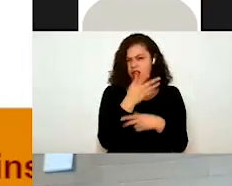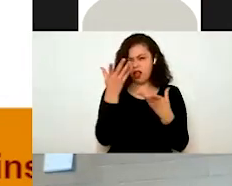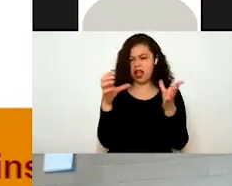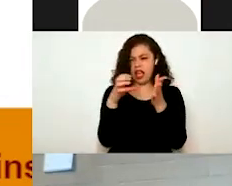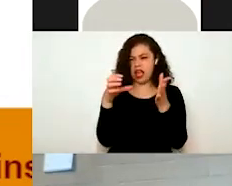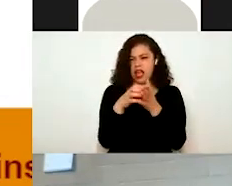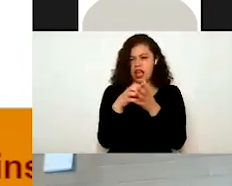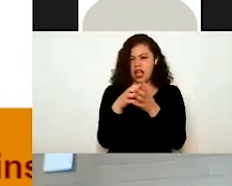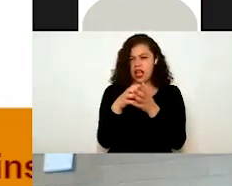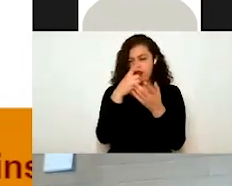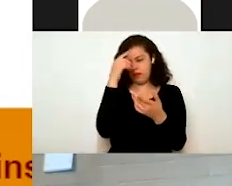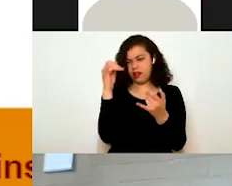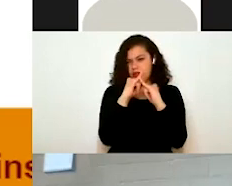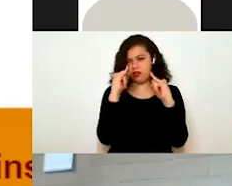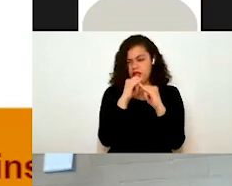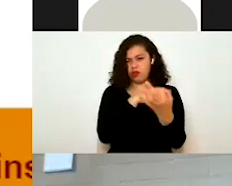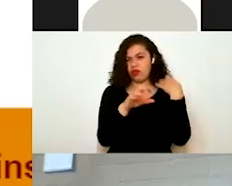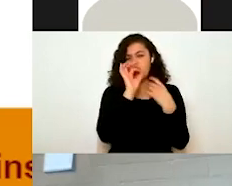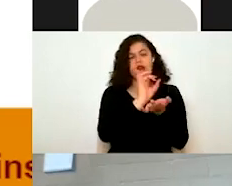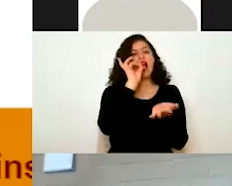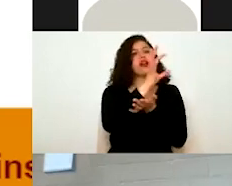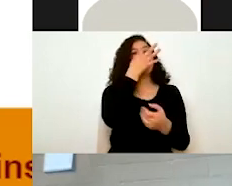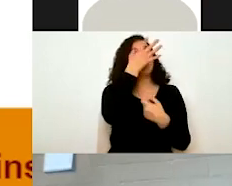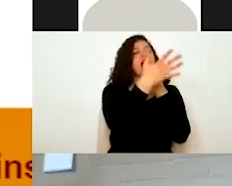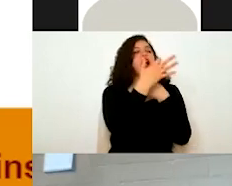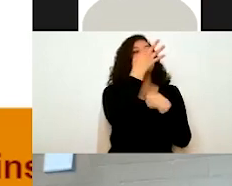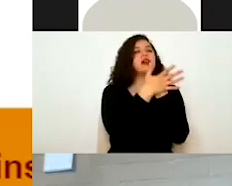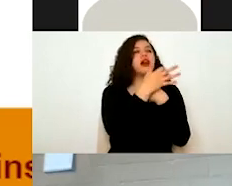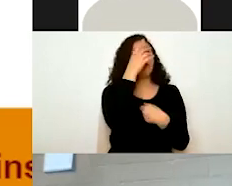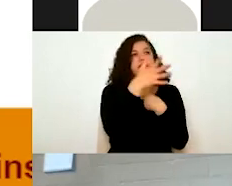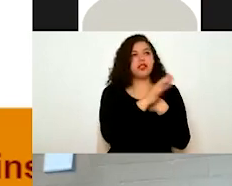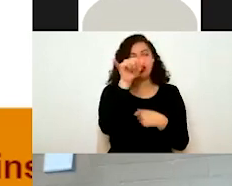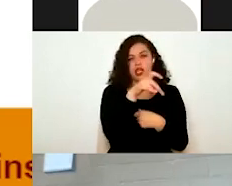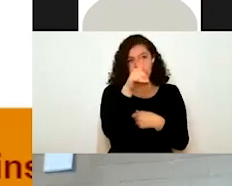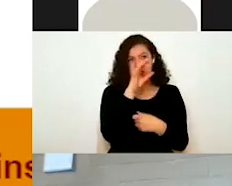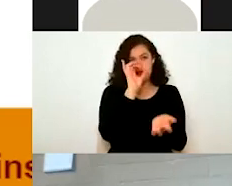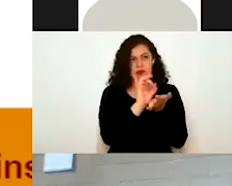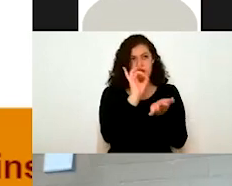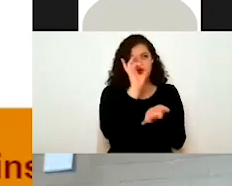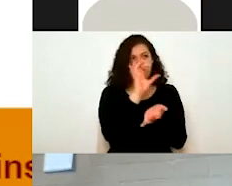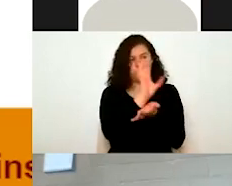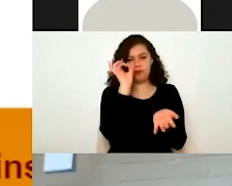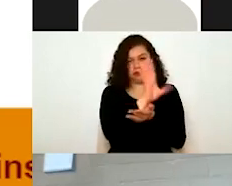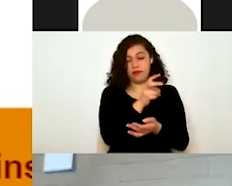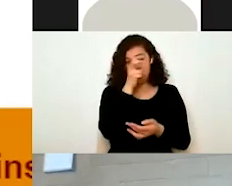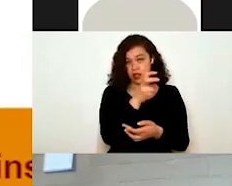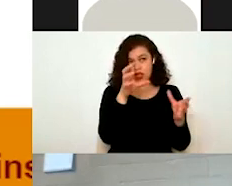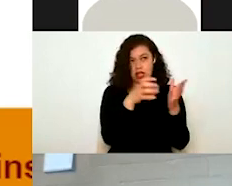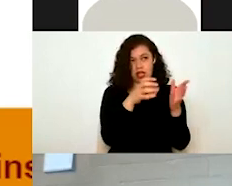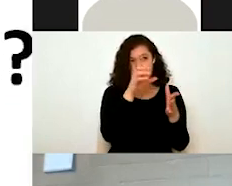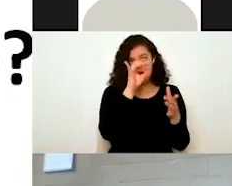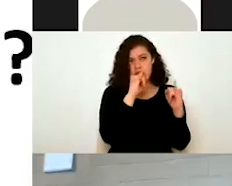llegando todas las notificaciones por parte de la JAP, ¿no? Entonces, es muy, muy importante esta parte del buzón institucional.